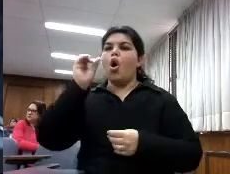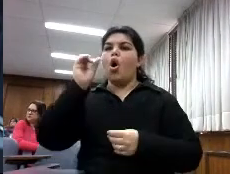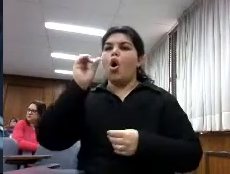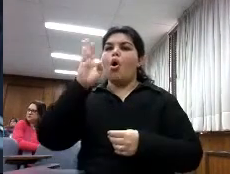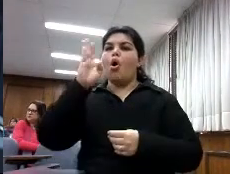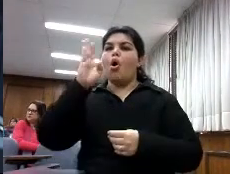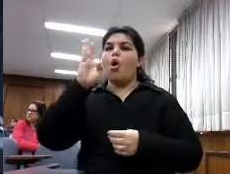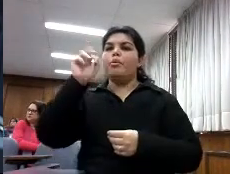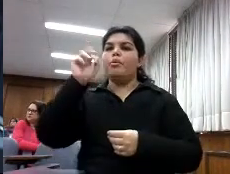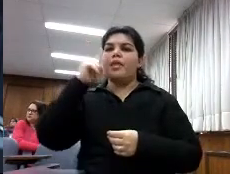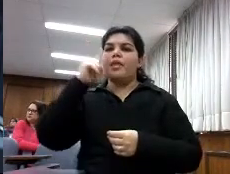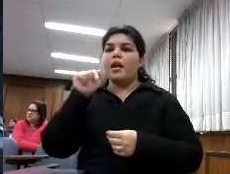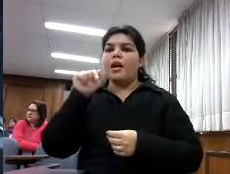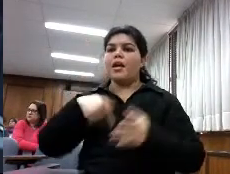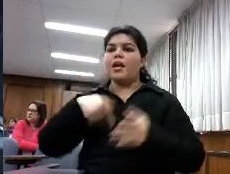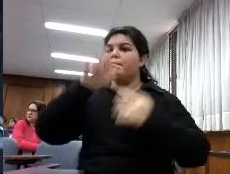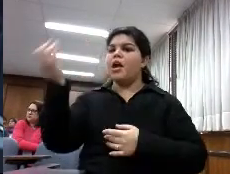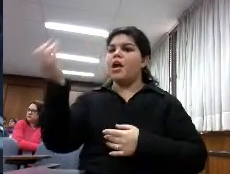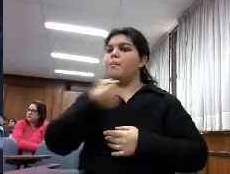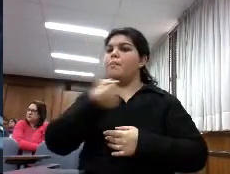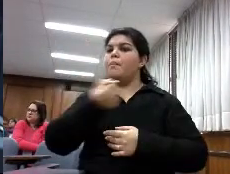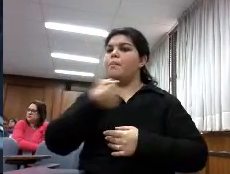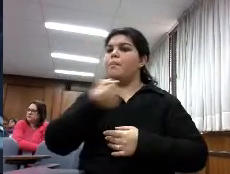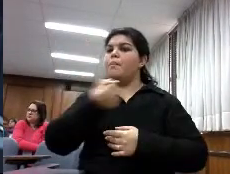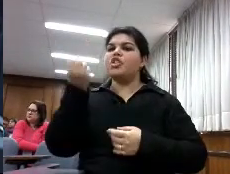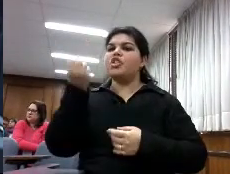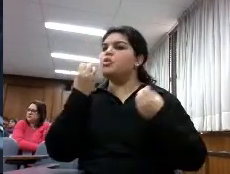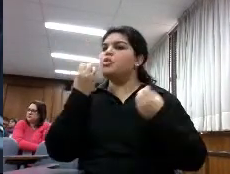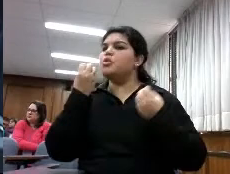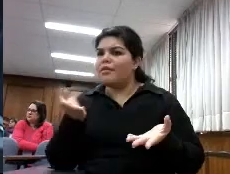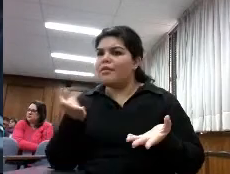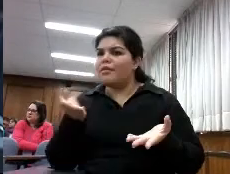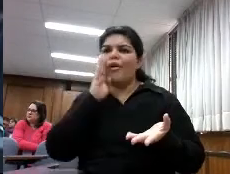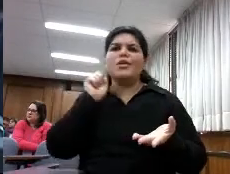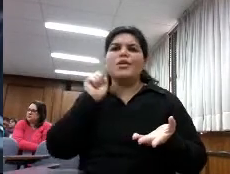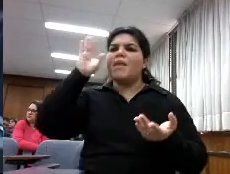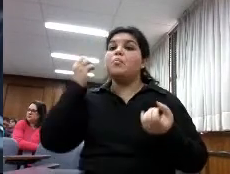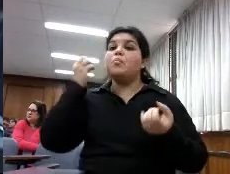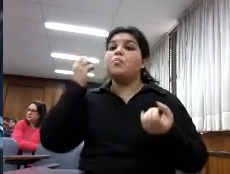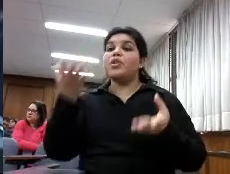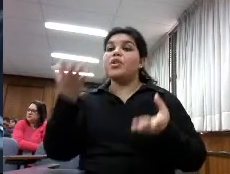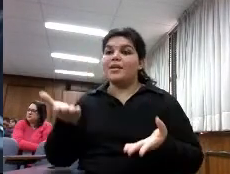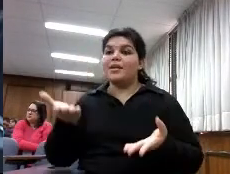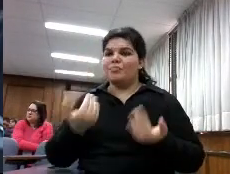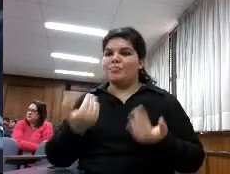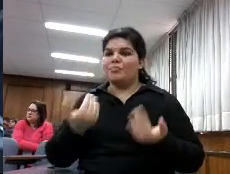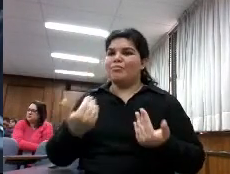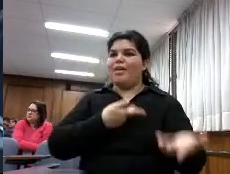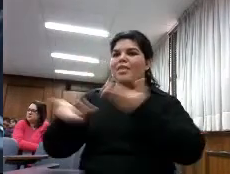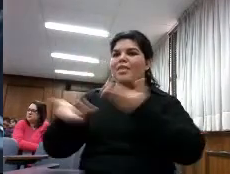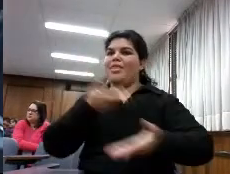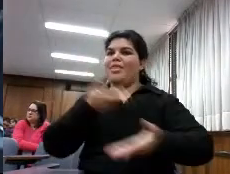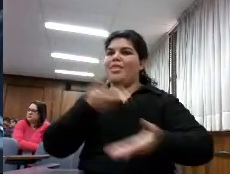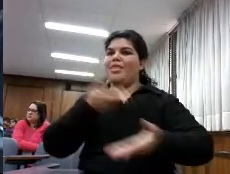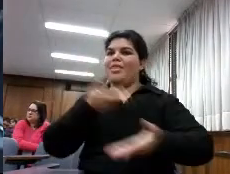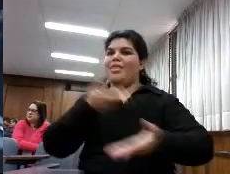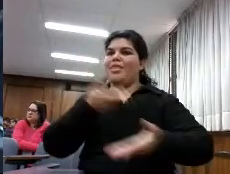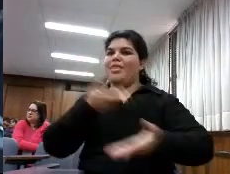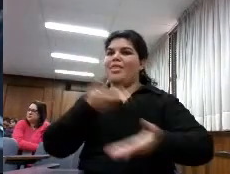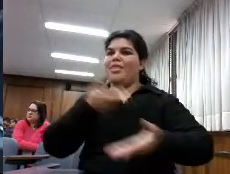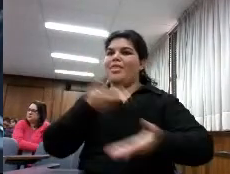pues porque era una plataforma más abierta fundamentalmente está en Estados Unidos está en